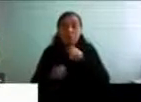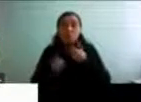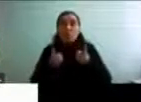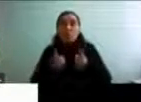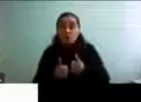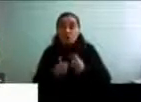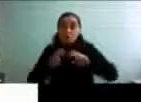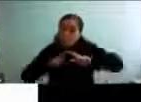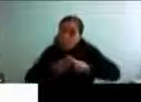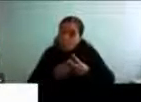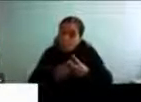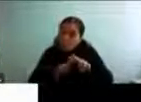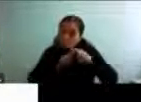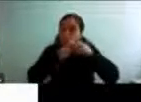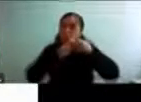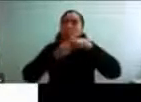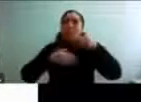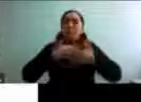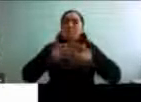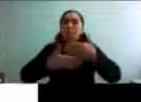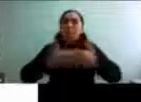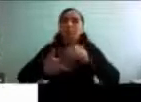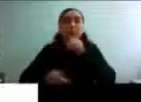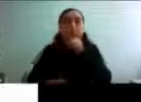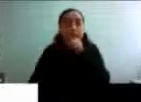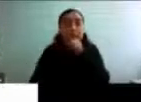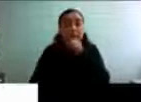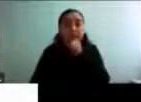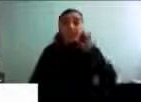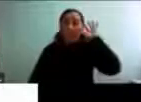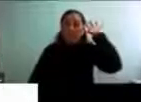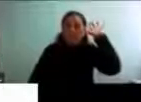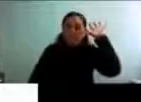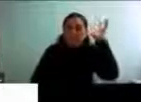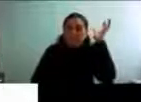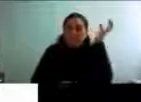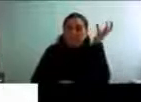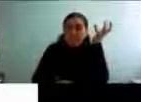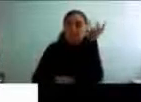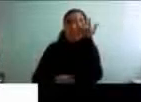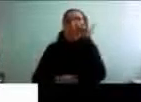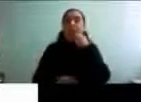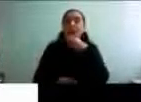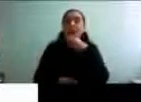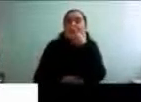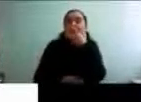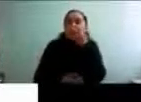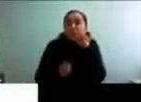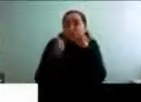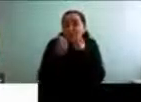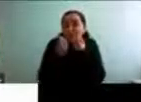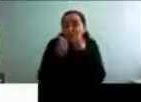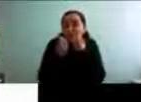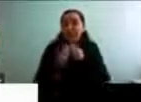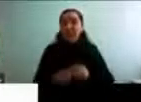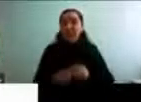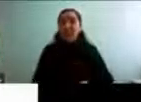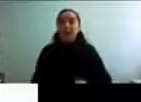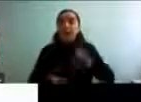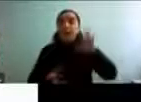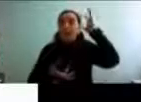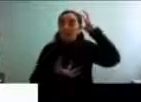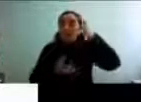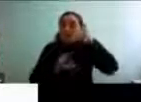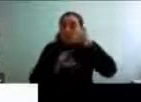un buen envejecimiento, ¿no? Madurar, ¿no? Como una buena fruta y no echarnos a perder,